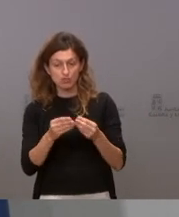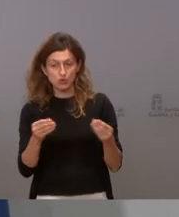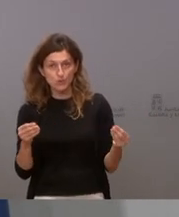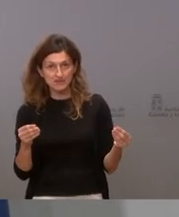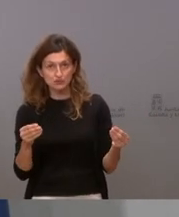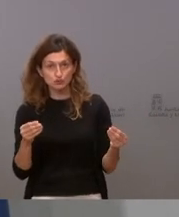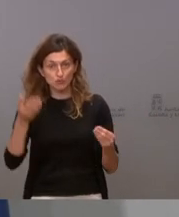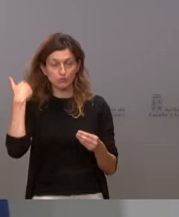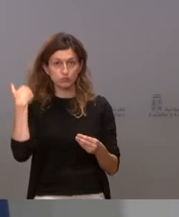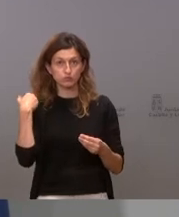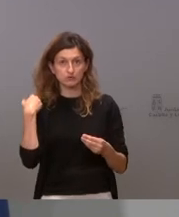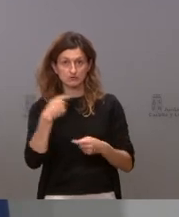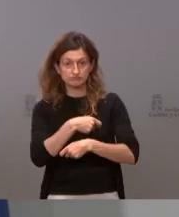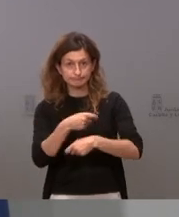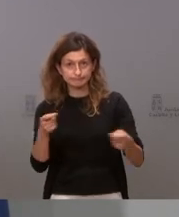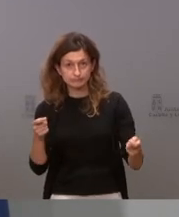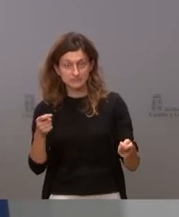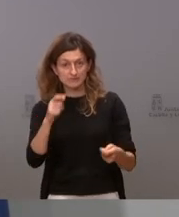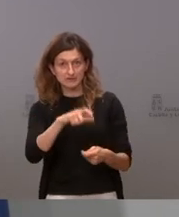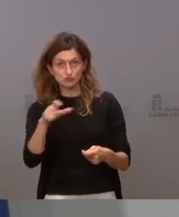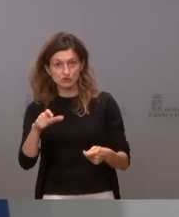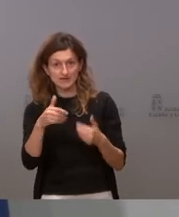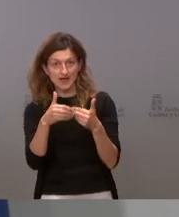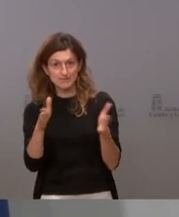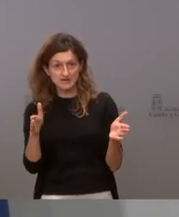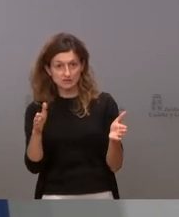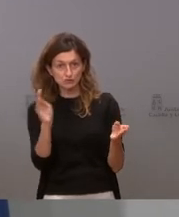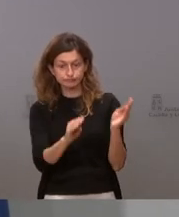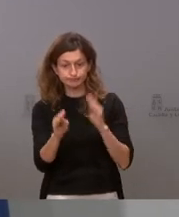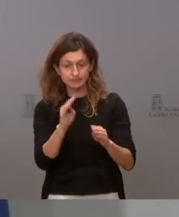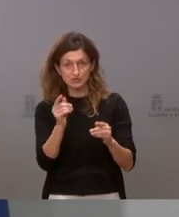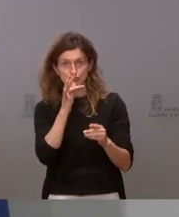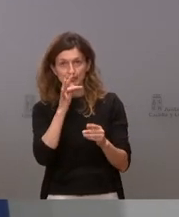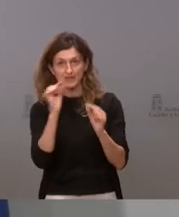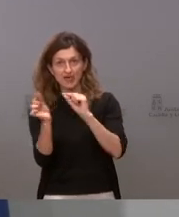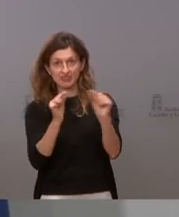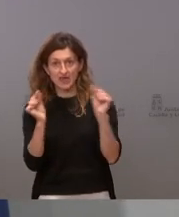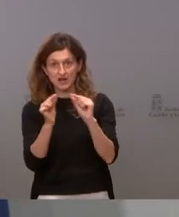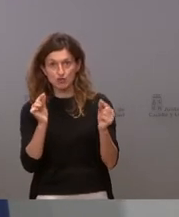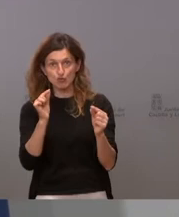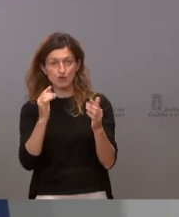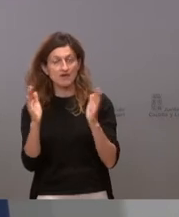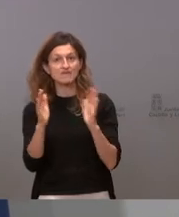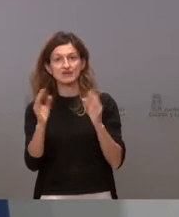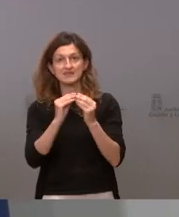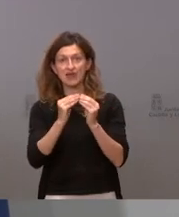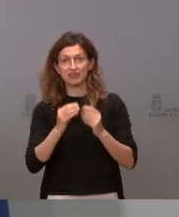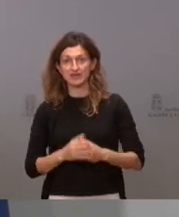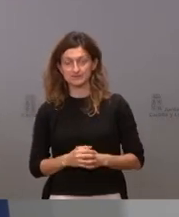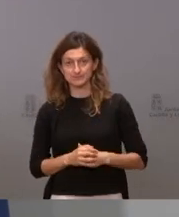en su momento a la junta de personal pero es un documento abierto que está todavía en diálogo y está todavía en fase de elaboración